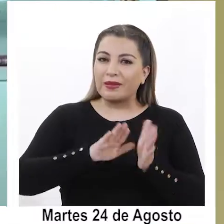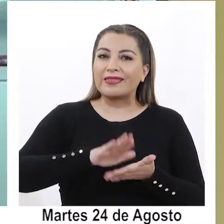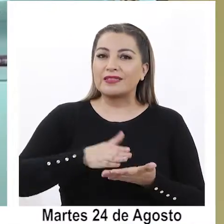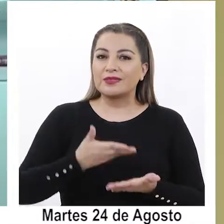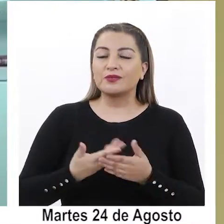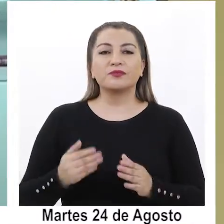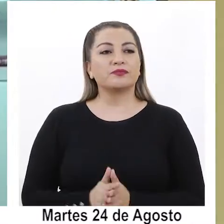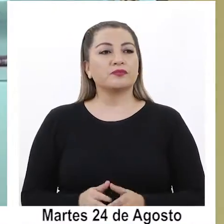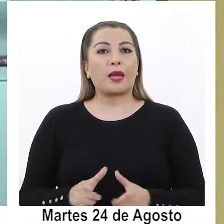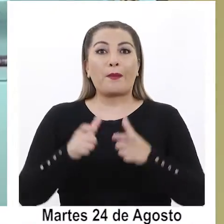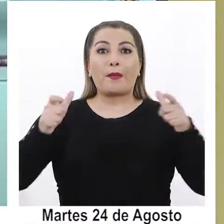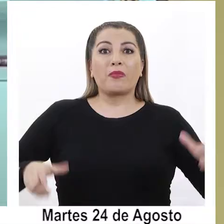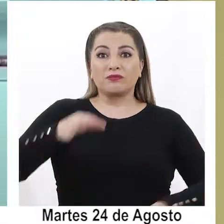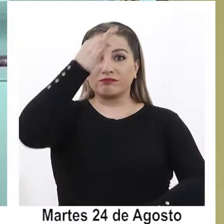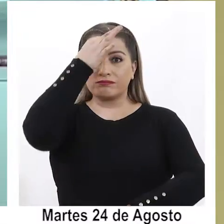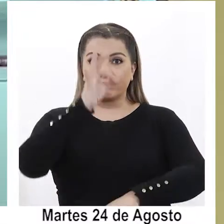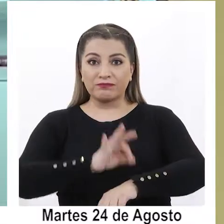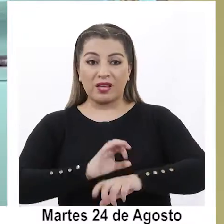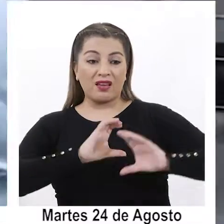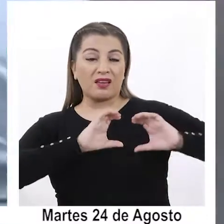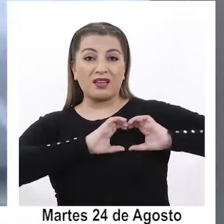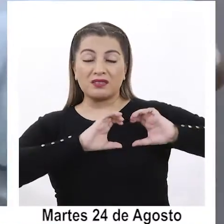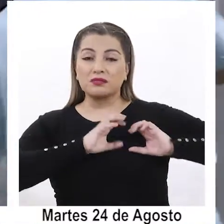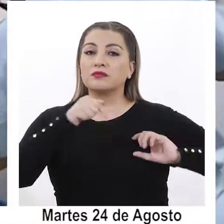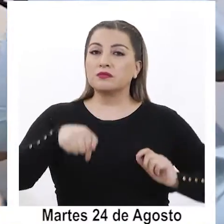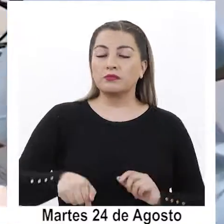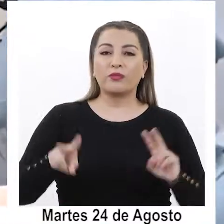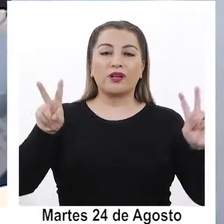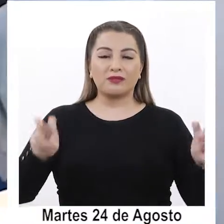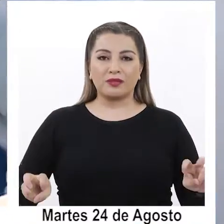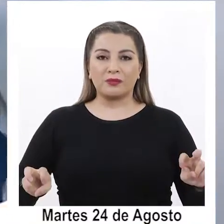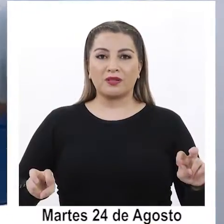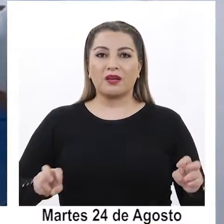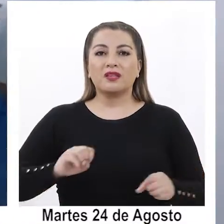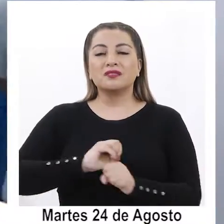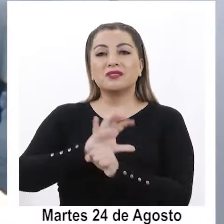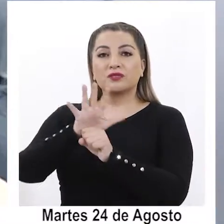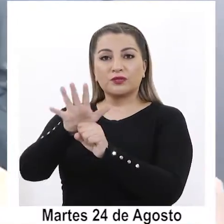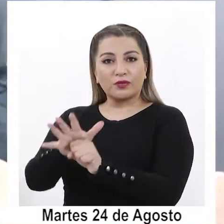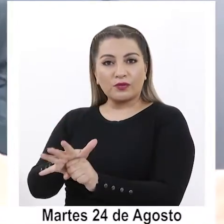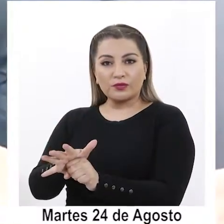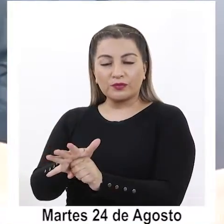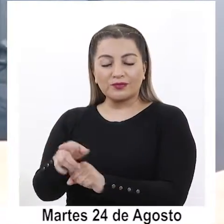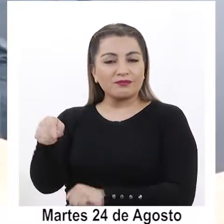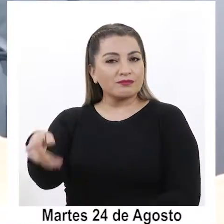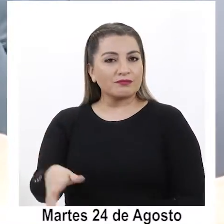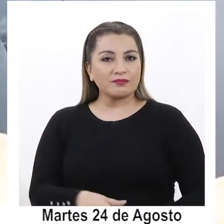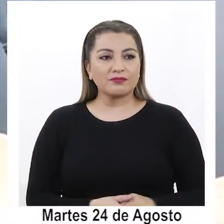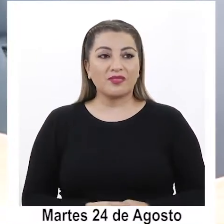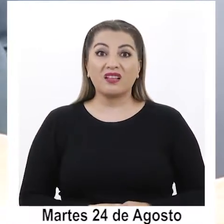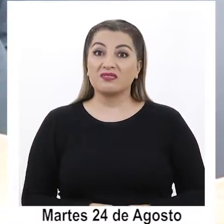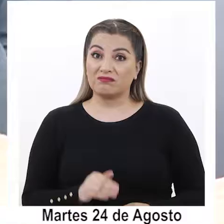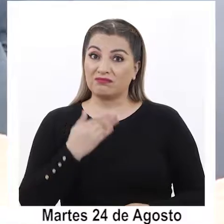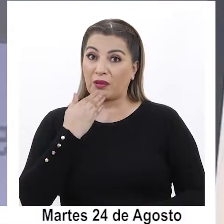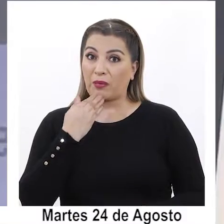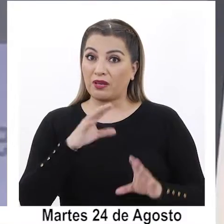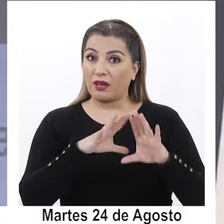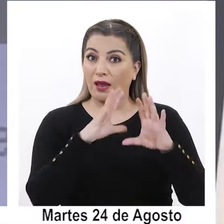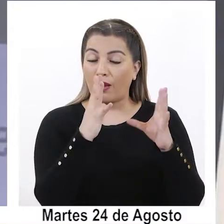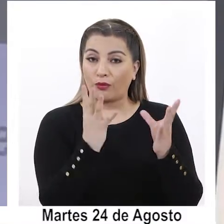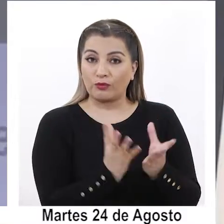ello. El aumento en las enfermedades cardiovasculares producto de los efectos de la pandemia se vería a nivel mundial,